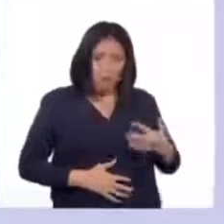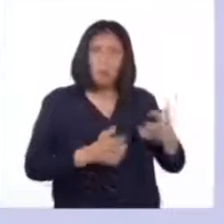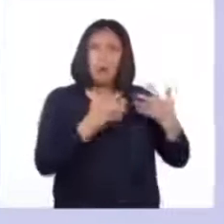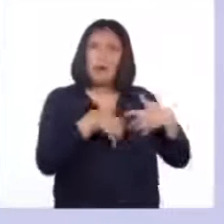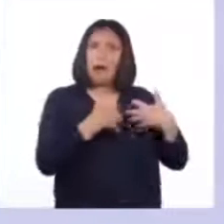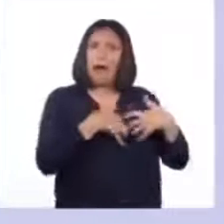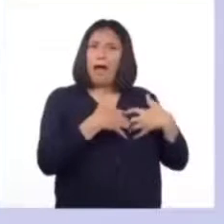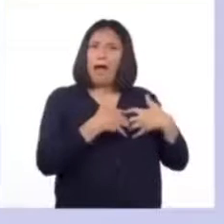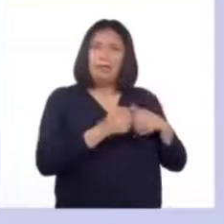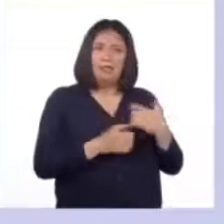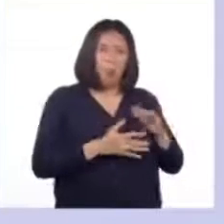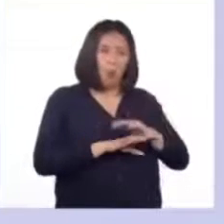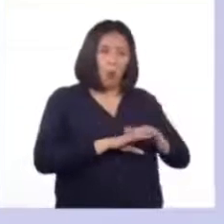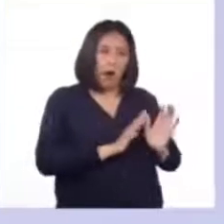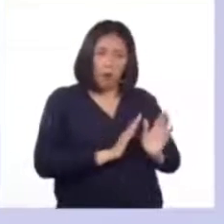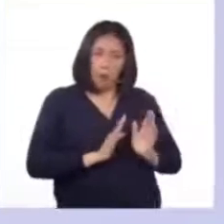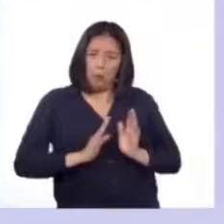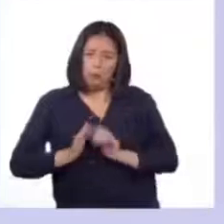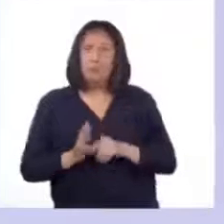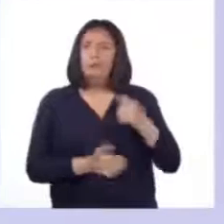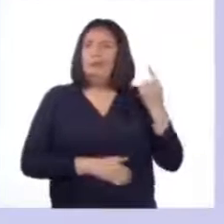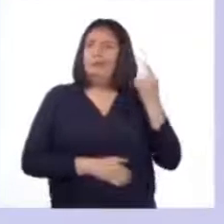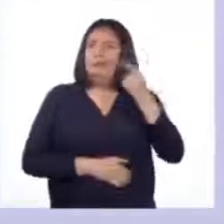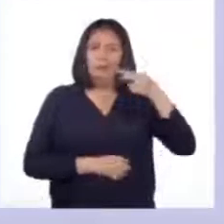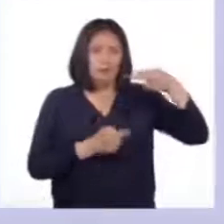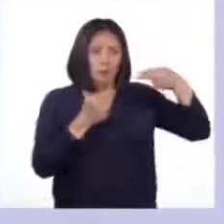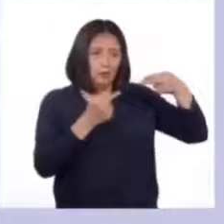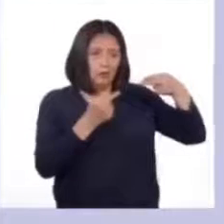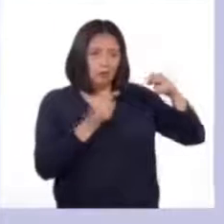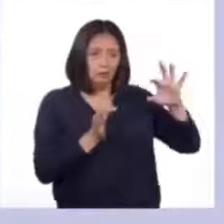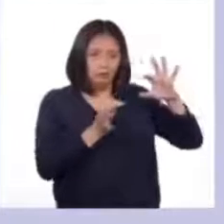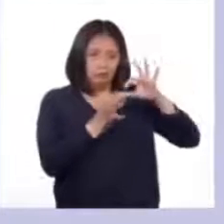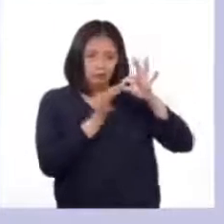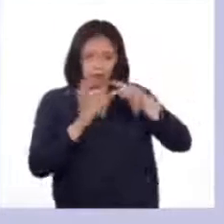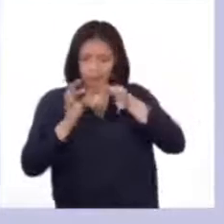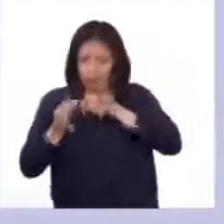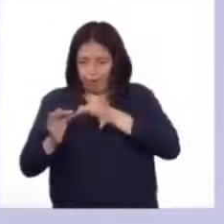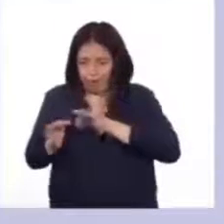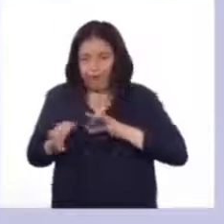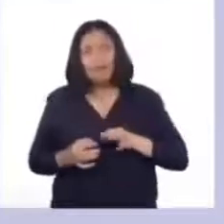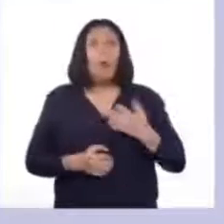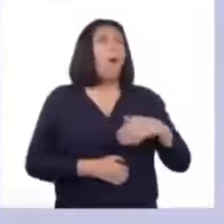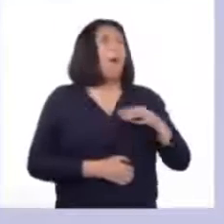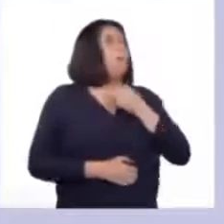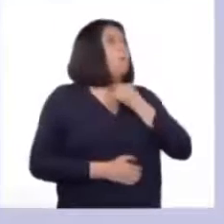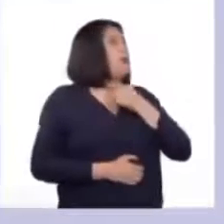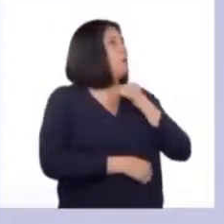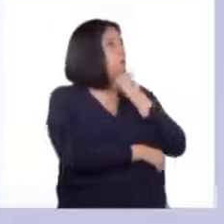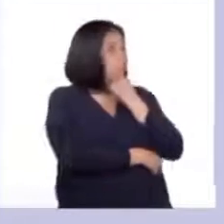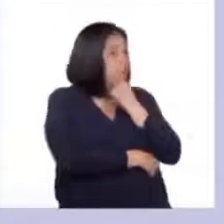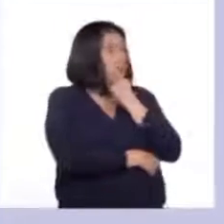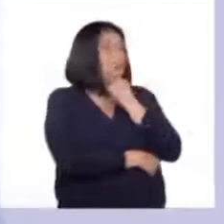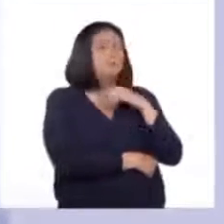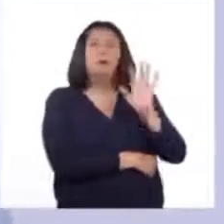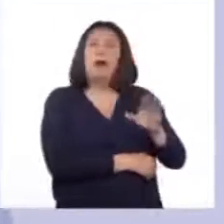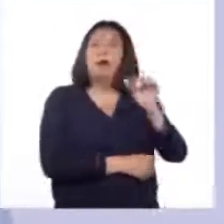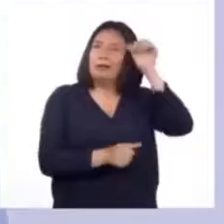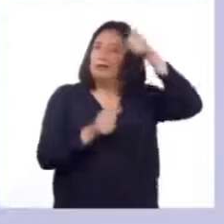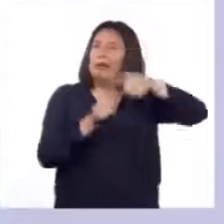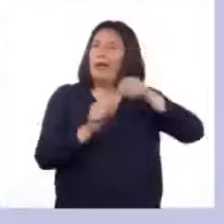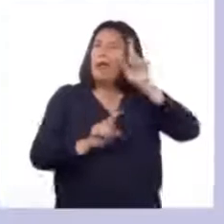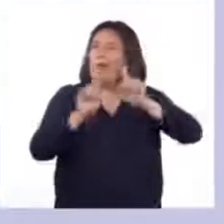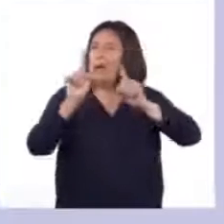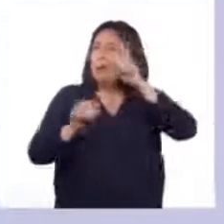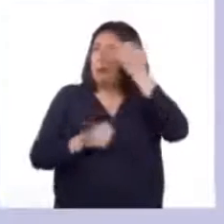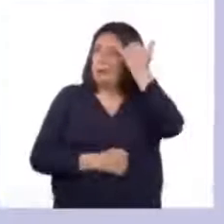maquinaria muy organizada y cada hormona actúa como el eslabón de una gran cadena. ¡Me encantó! Ahora recordemos algunas ideas